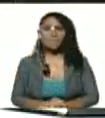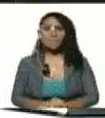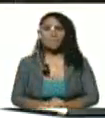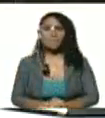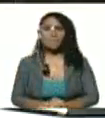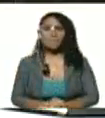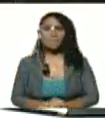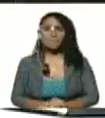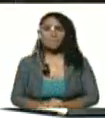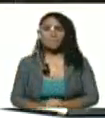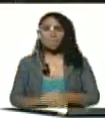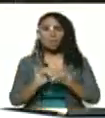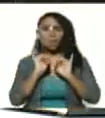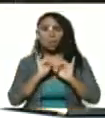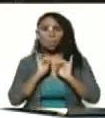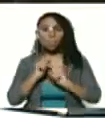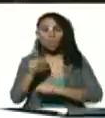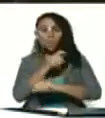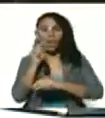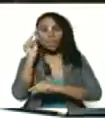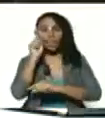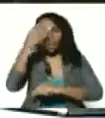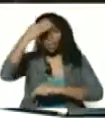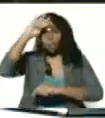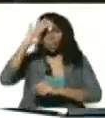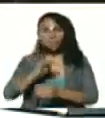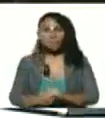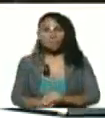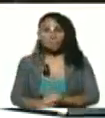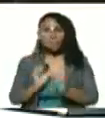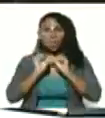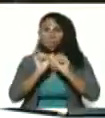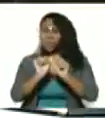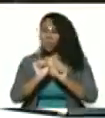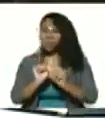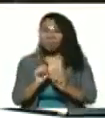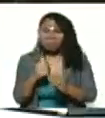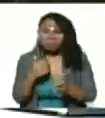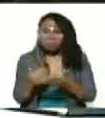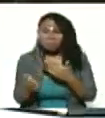Lo mismo buscaban en Cuba. Y seguirán buscando.